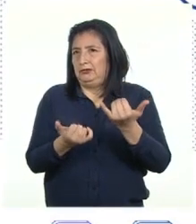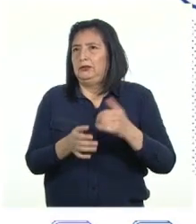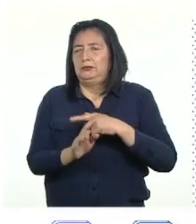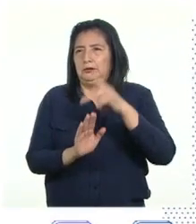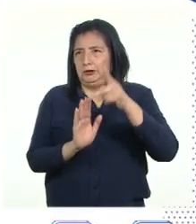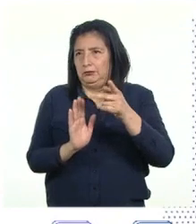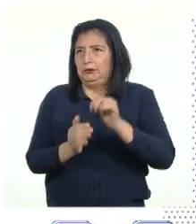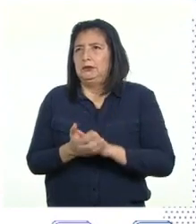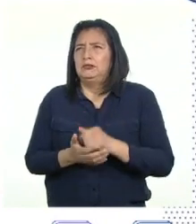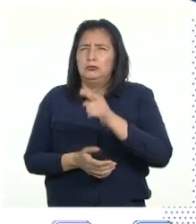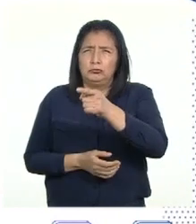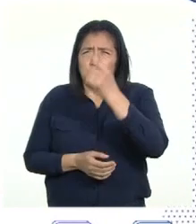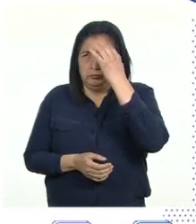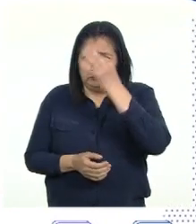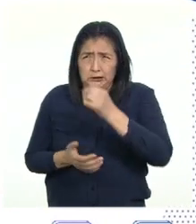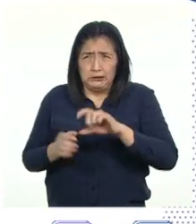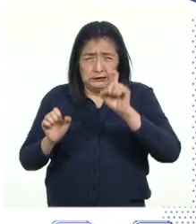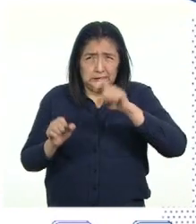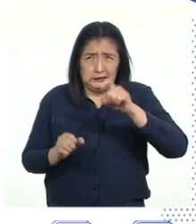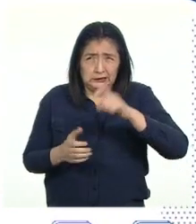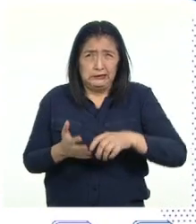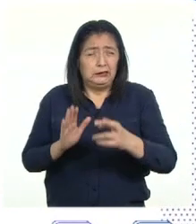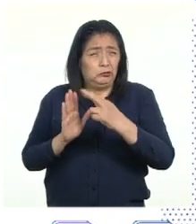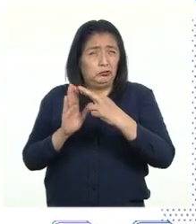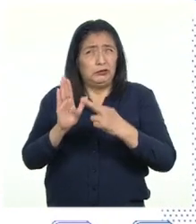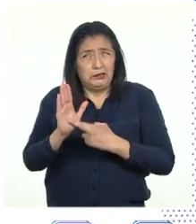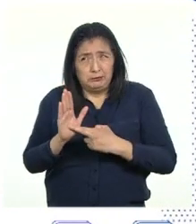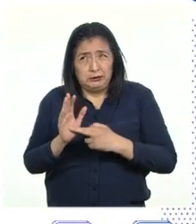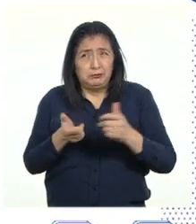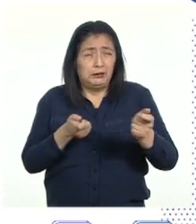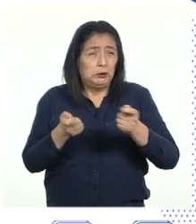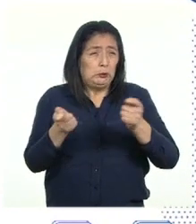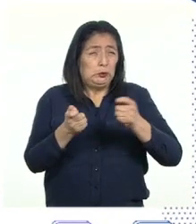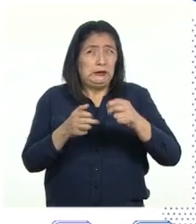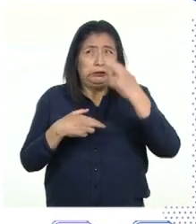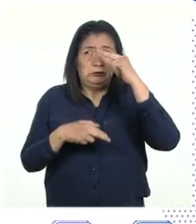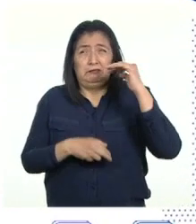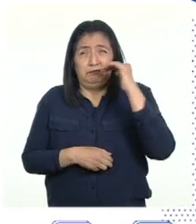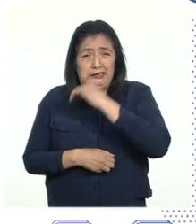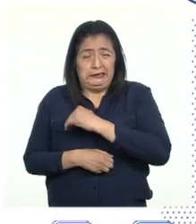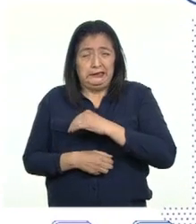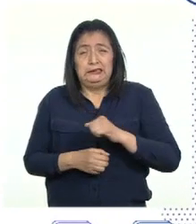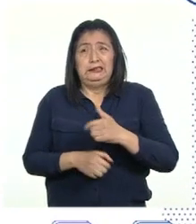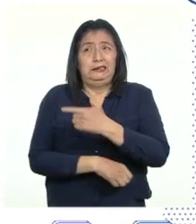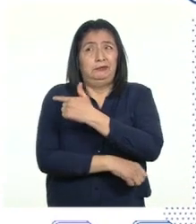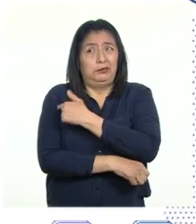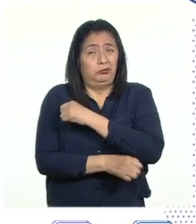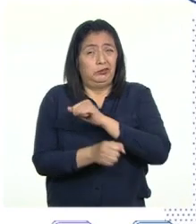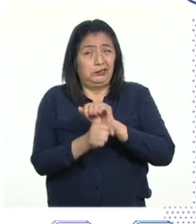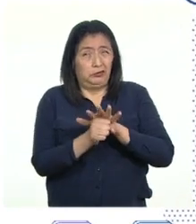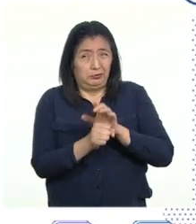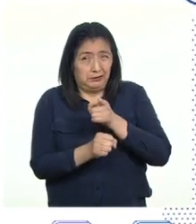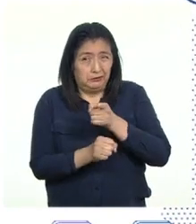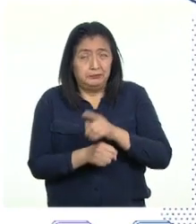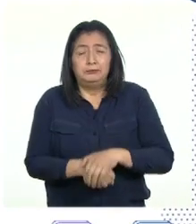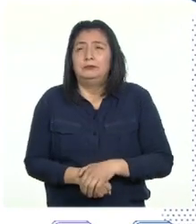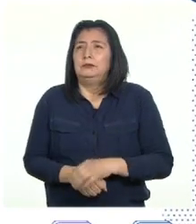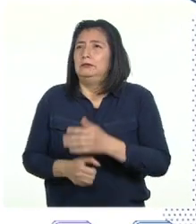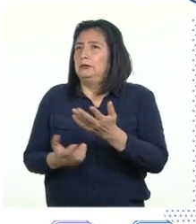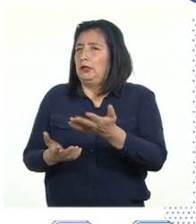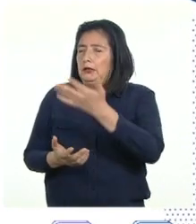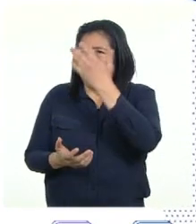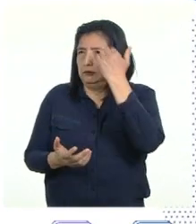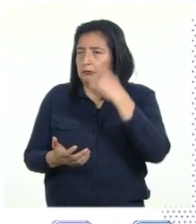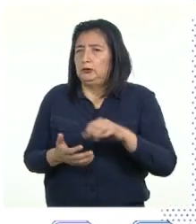¿Crees que debe existir algún reglamento para controlar las noticias falsas sobre las vacunas y el COVID-19? No